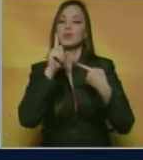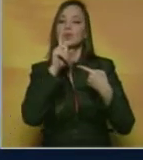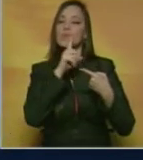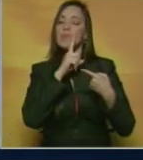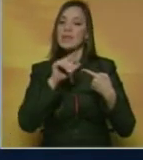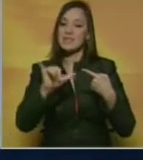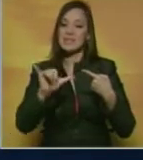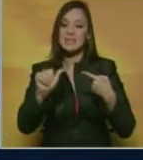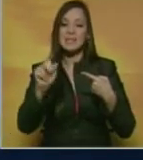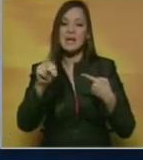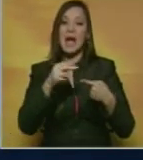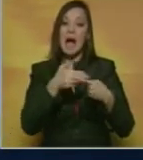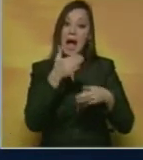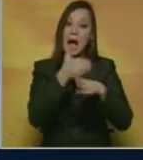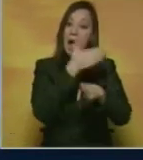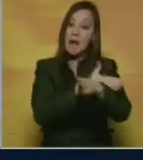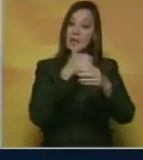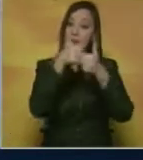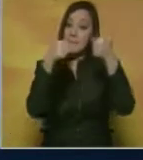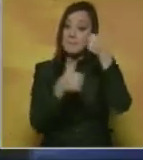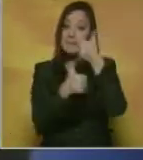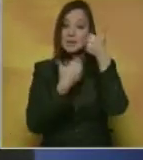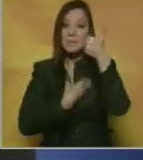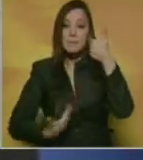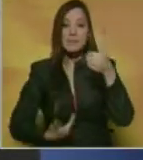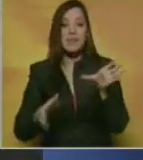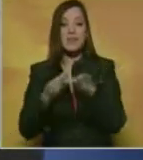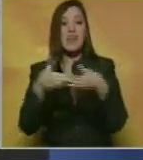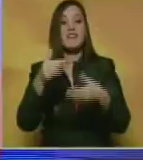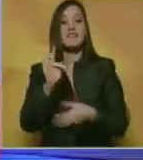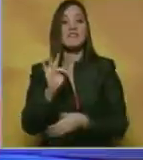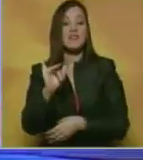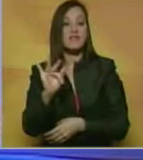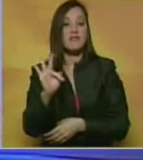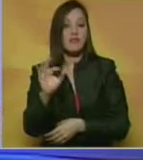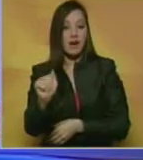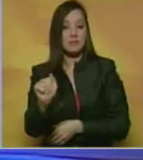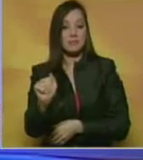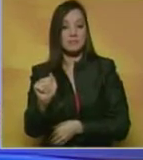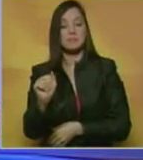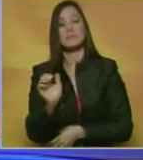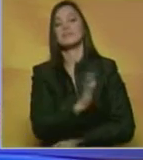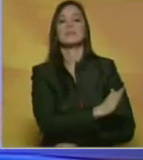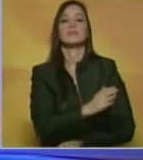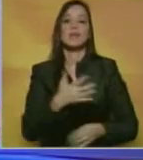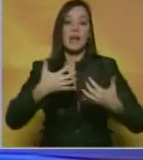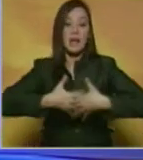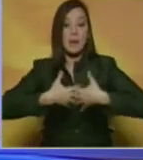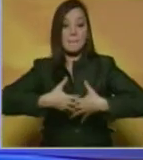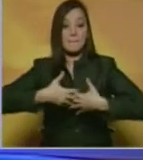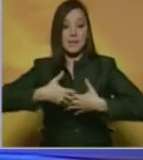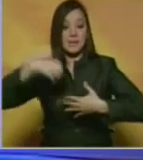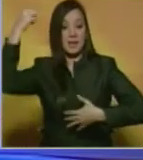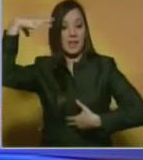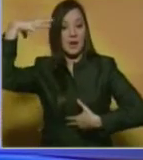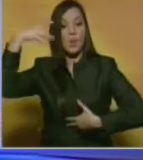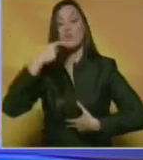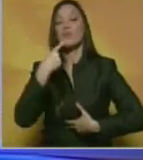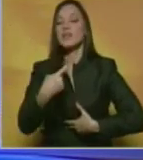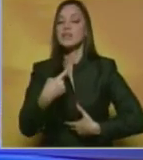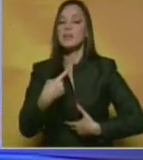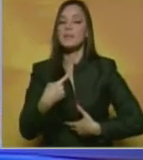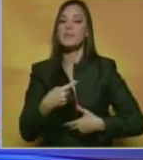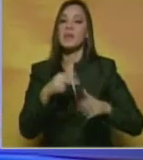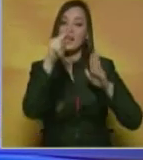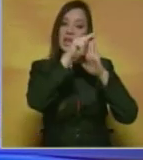un ex vicepresidente de la FIFA y miembro del Comité Ejecutivo. CorpoLEc informó que adelanta planes temporales de